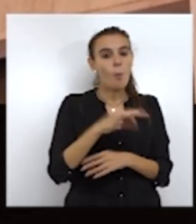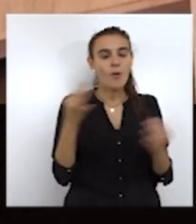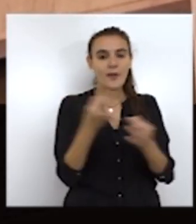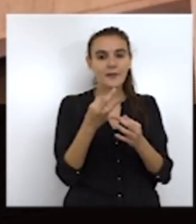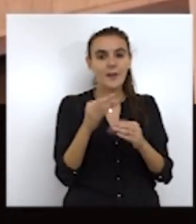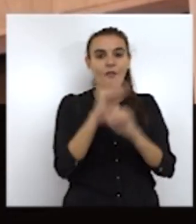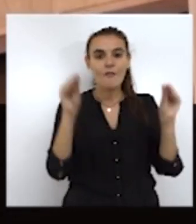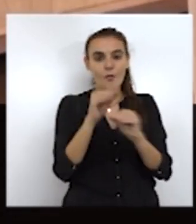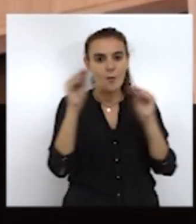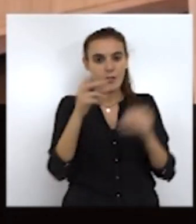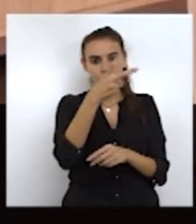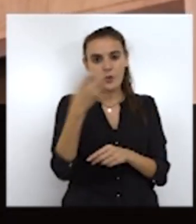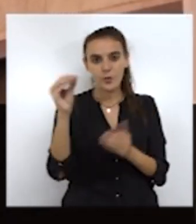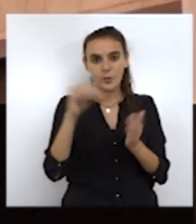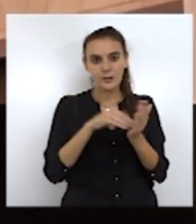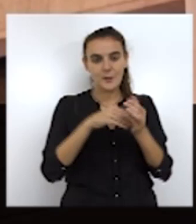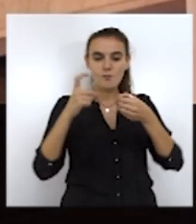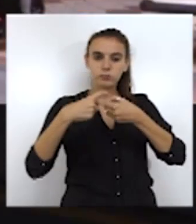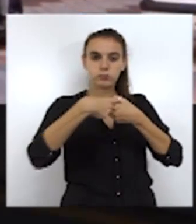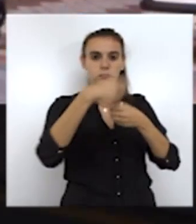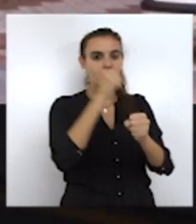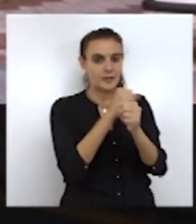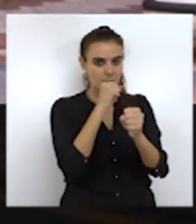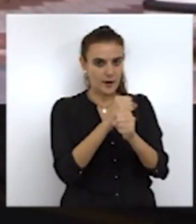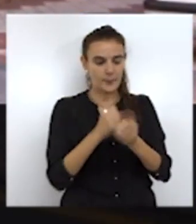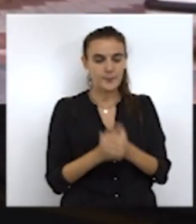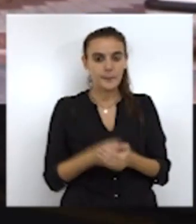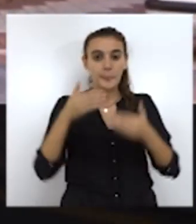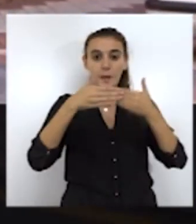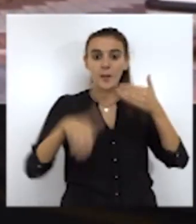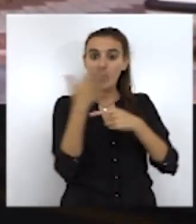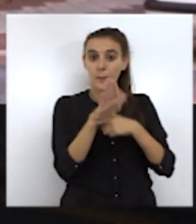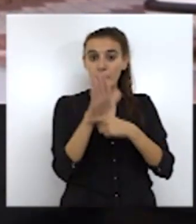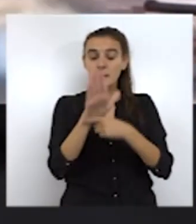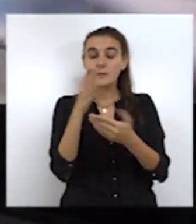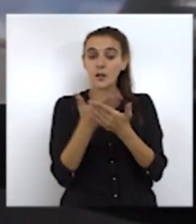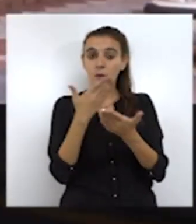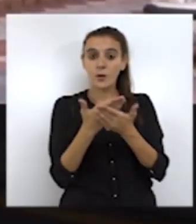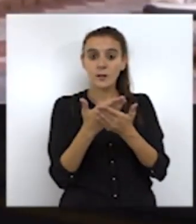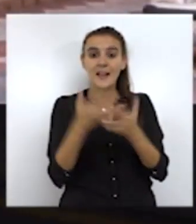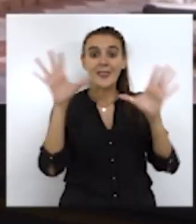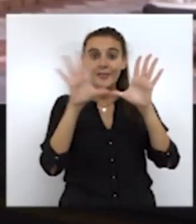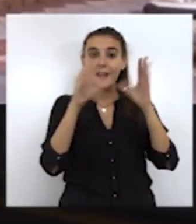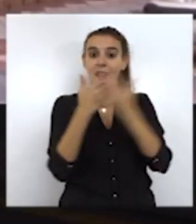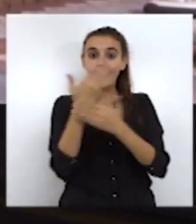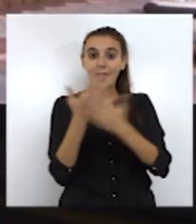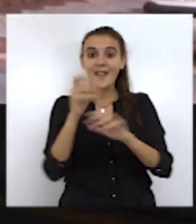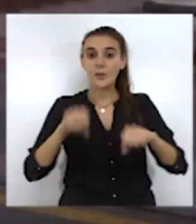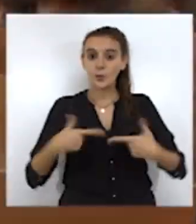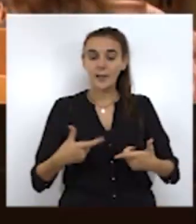la formalización de más de 250 puestos de trabajo El plazo de presentación de solicitudes es de 10 días